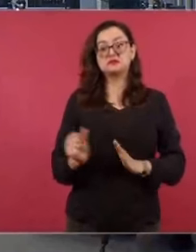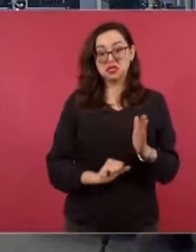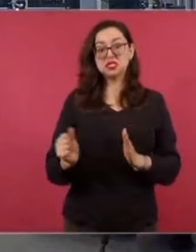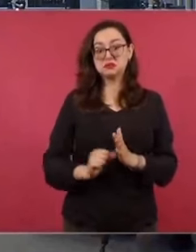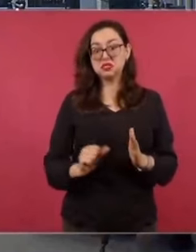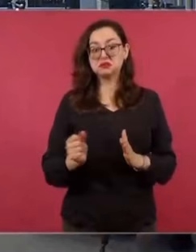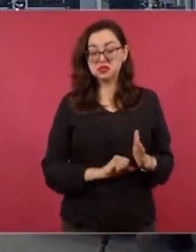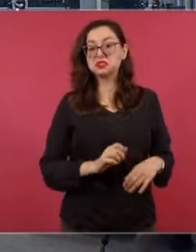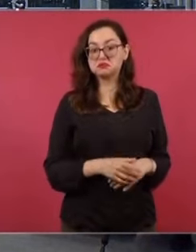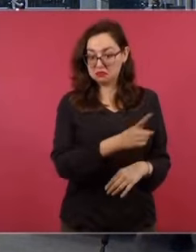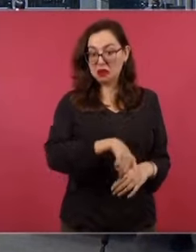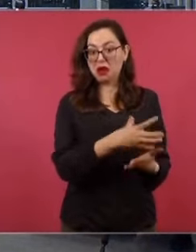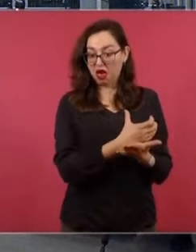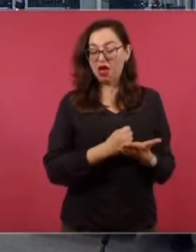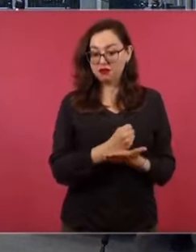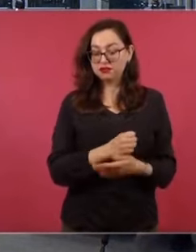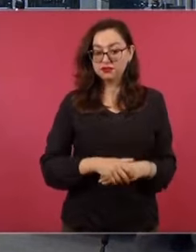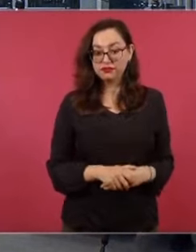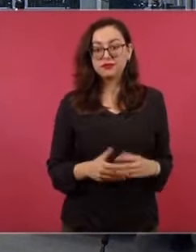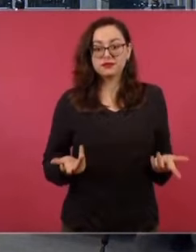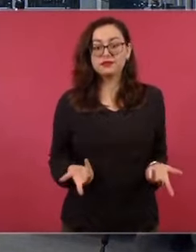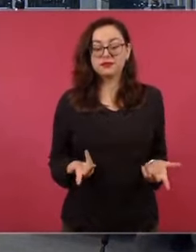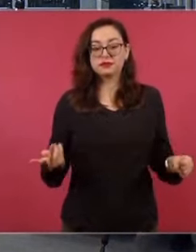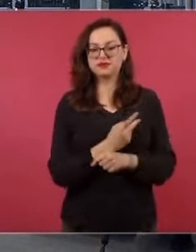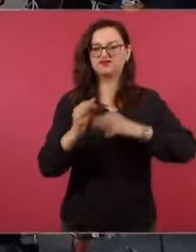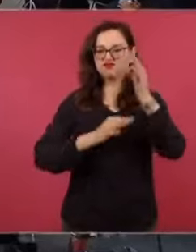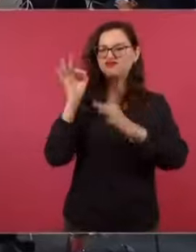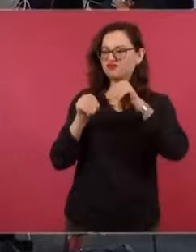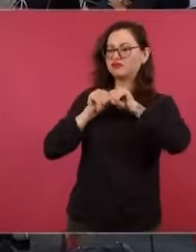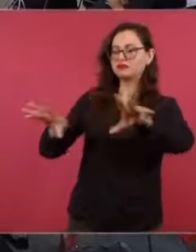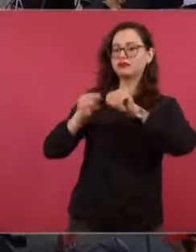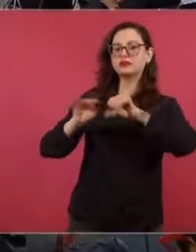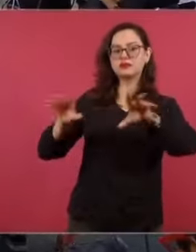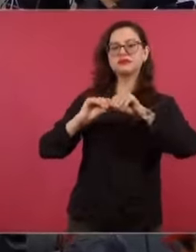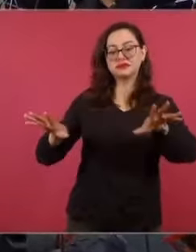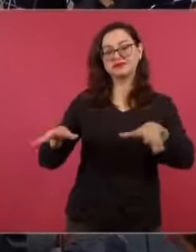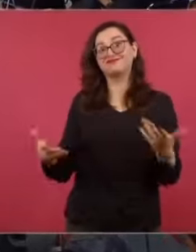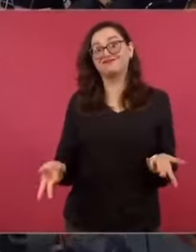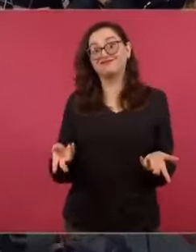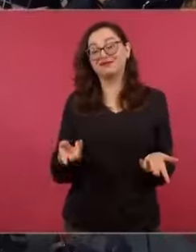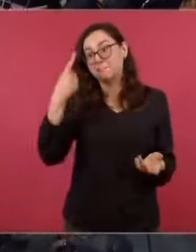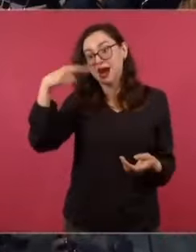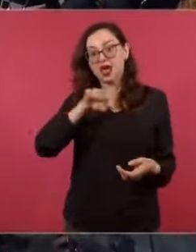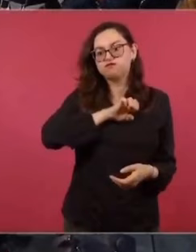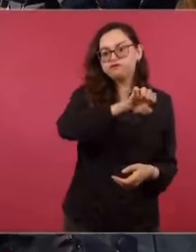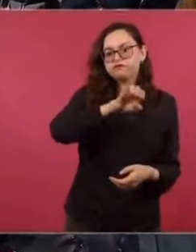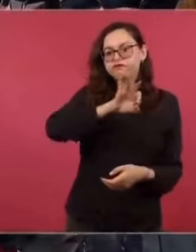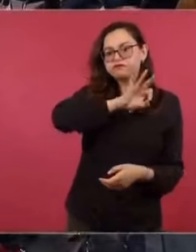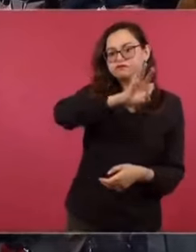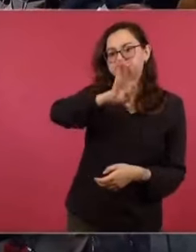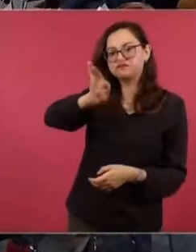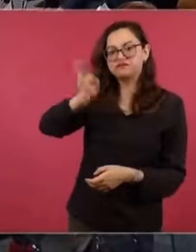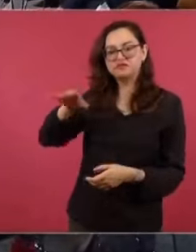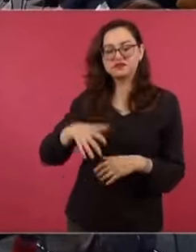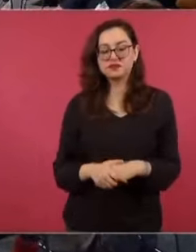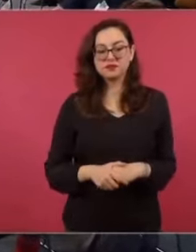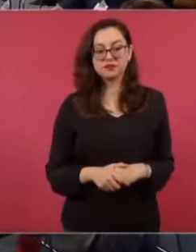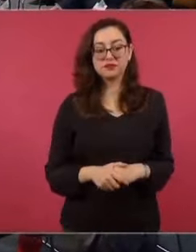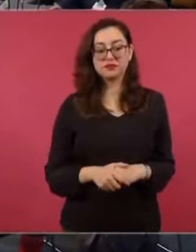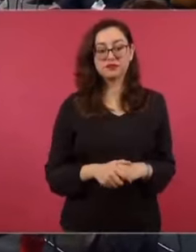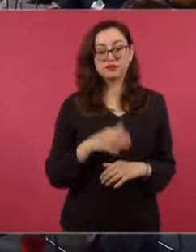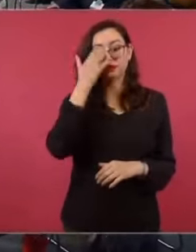pero ese es el efecto, así les funciona, nada más que ahora, estoy seguro que, no sé, viendo resultados,